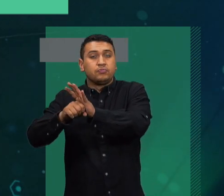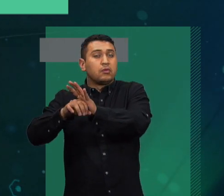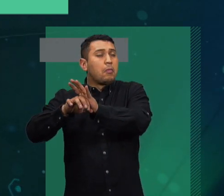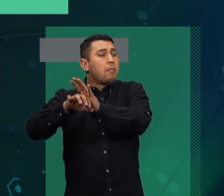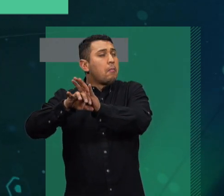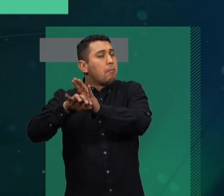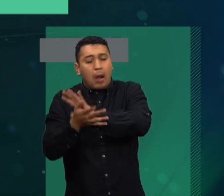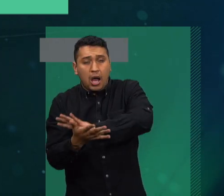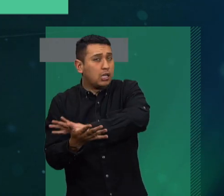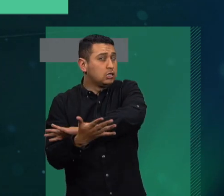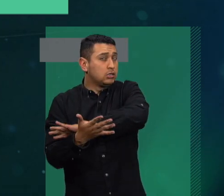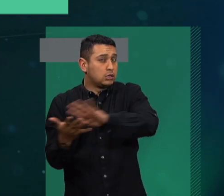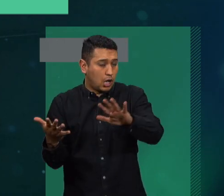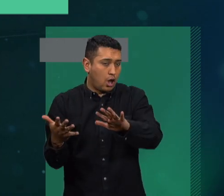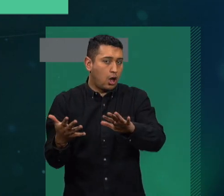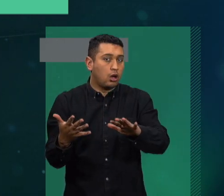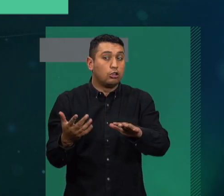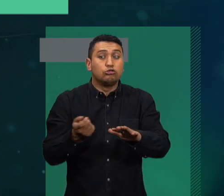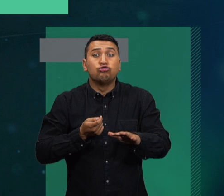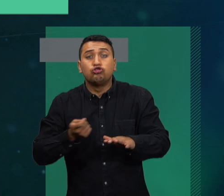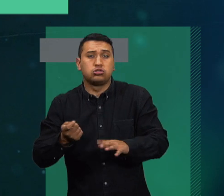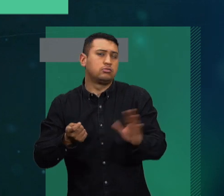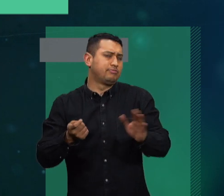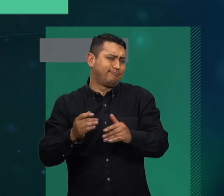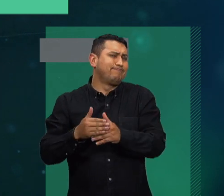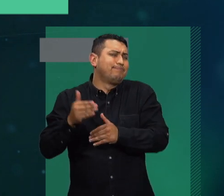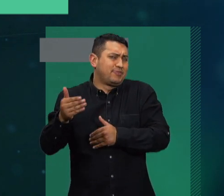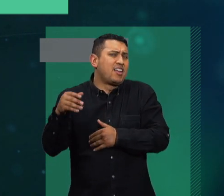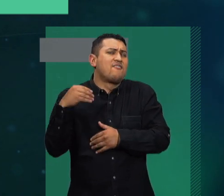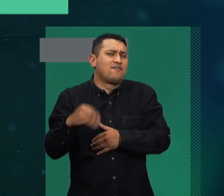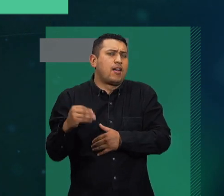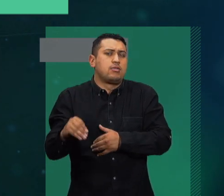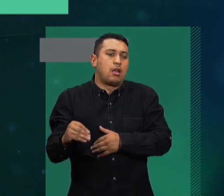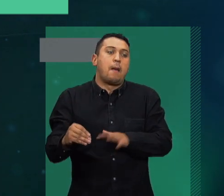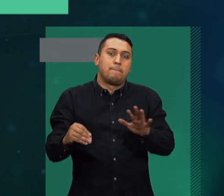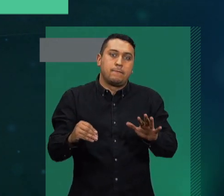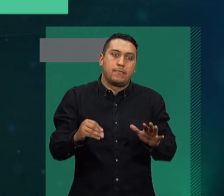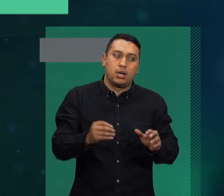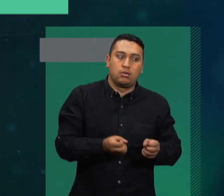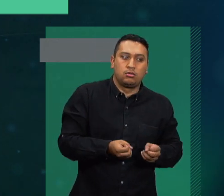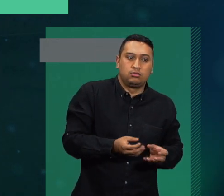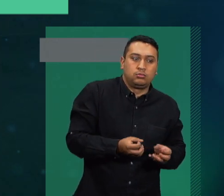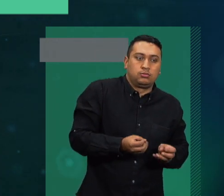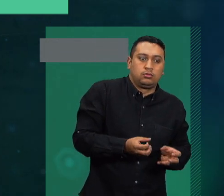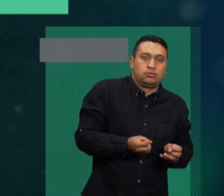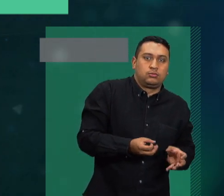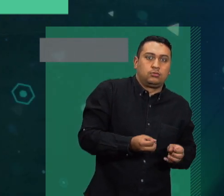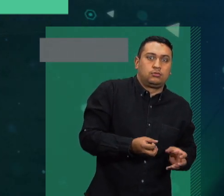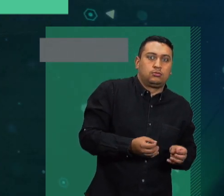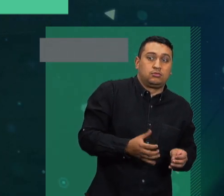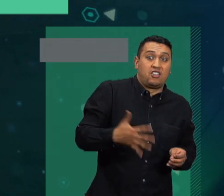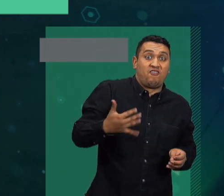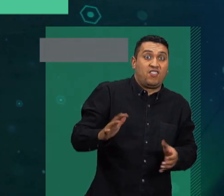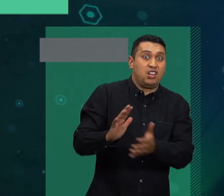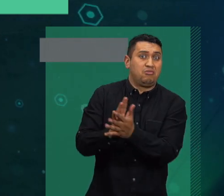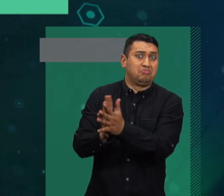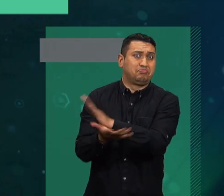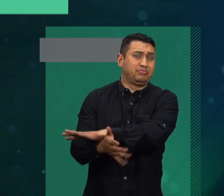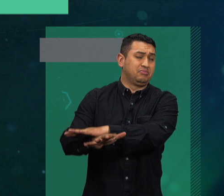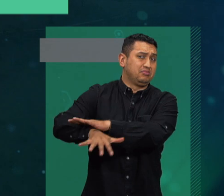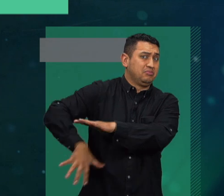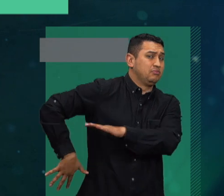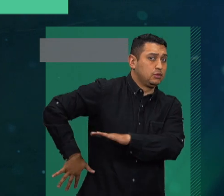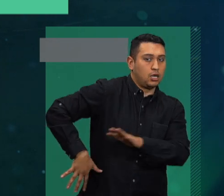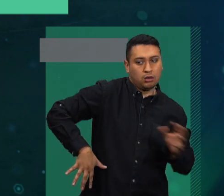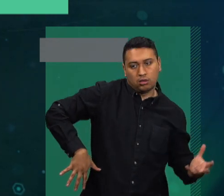Mañana o pasado mañana, pero va a pasar sin lugar a dudas. Y la idea es que el día que salga nos encuentre con